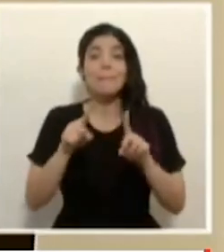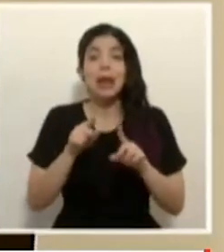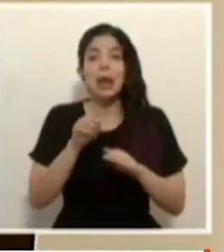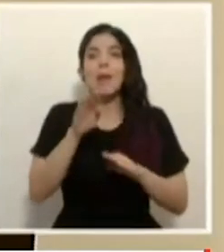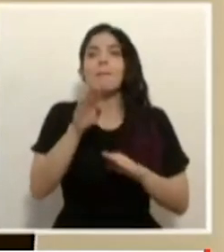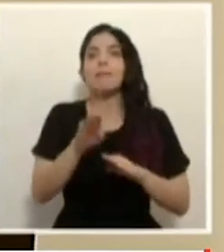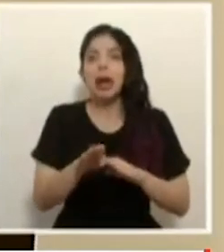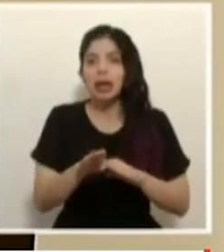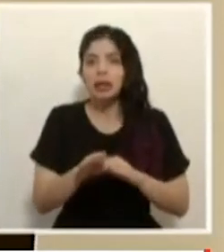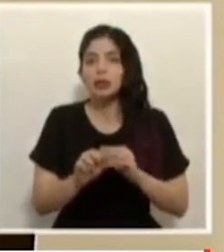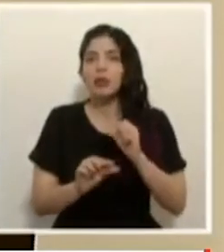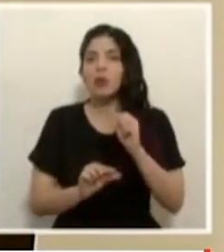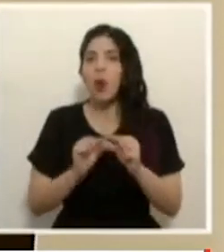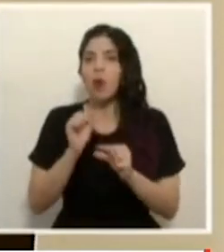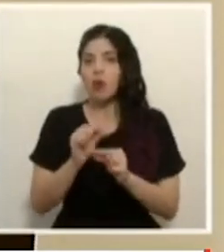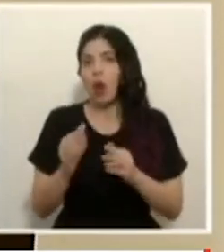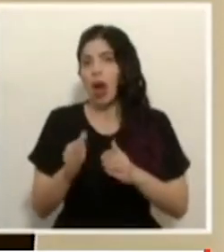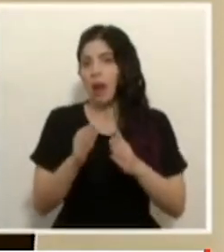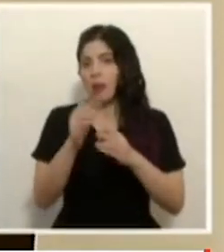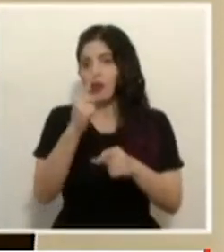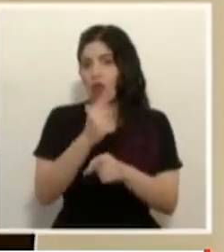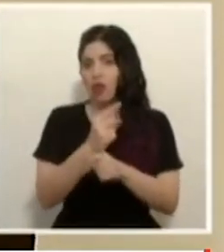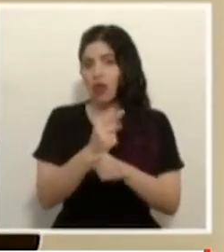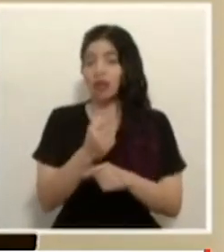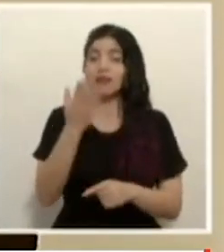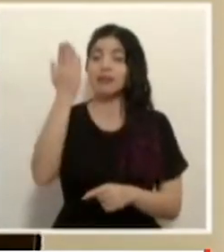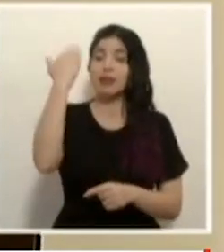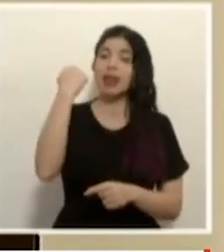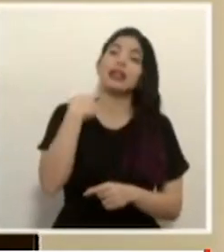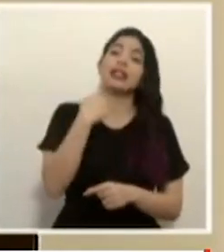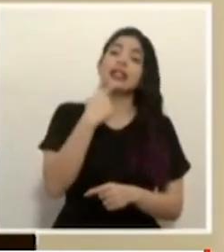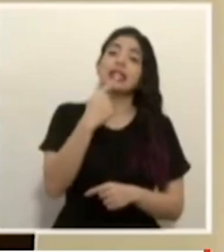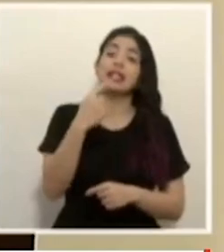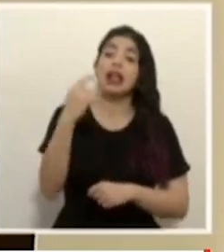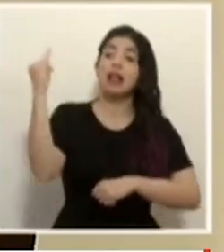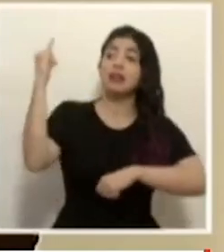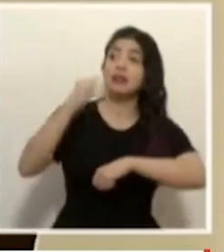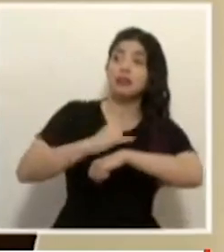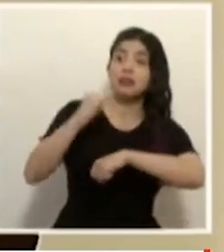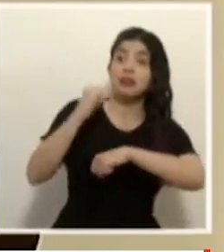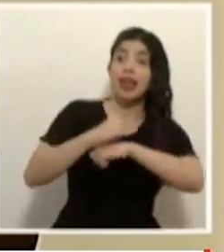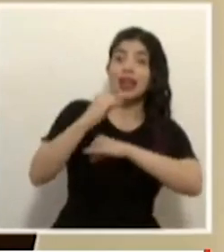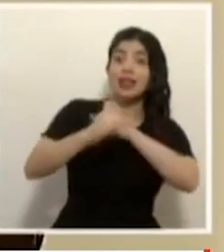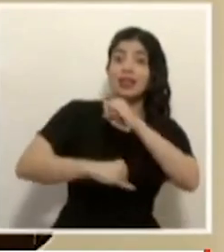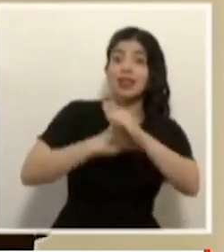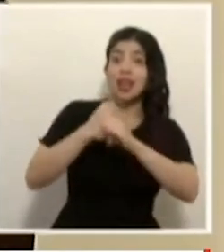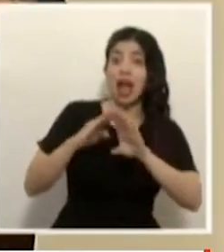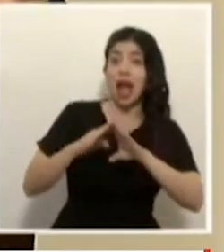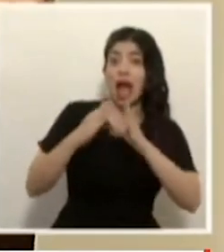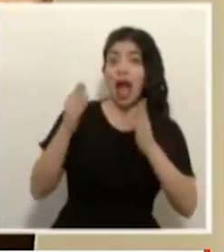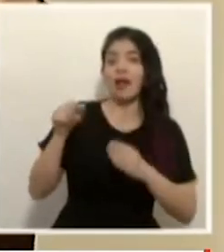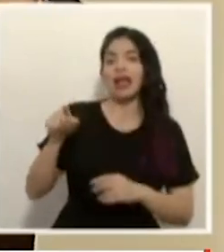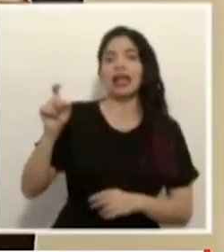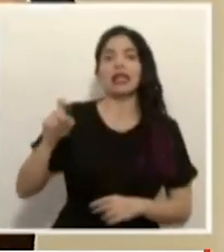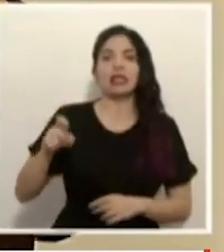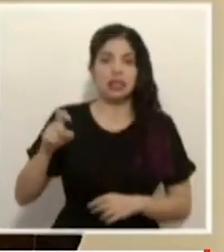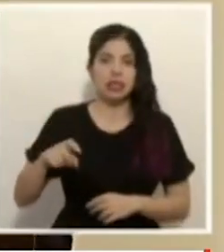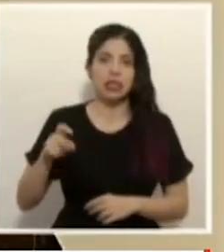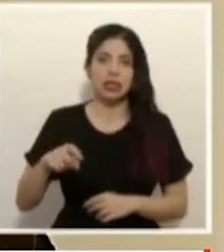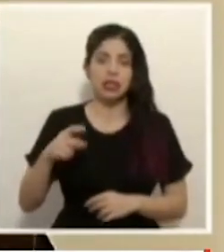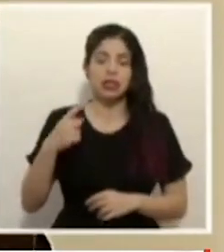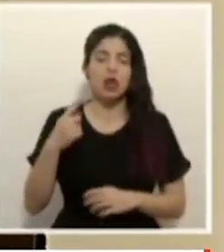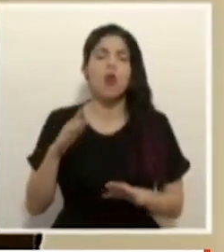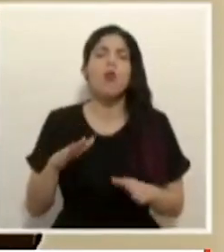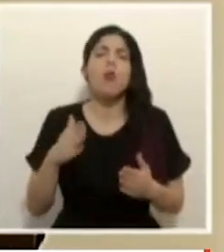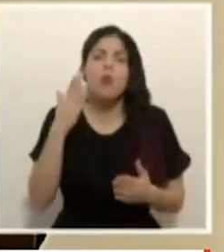dirección correcta. En otras oportunidades me he referido a que la apertura de los vuelos internacionales es necesaria como una señal para que,